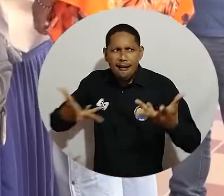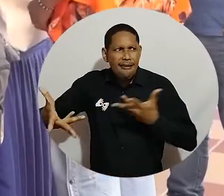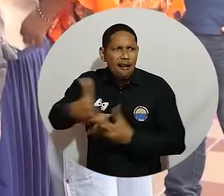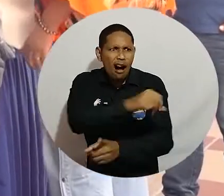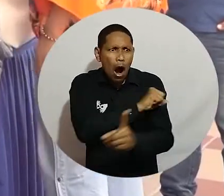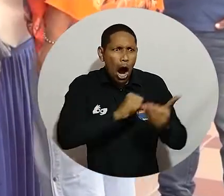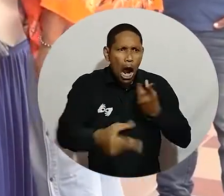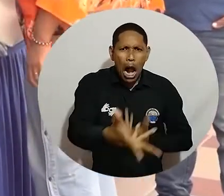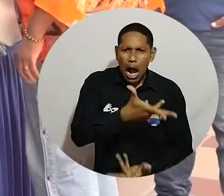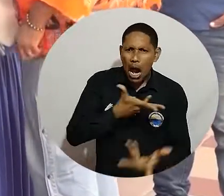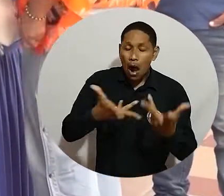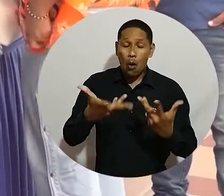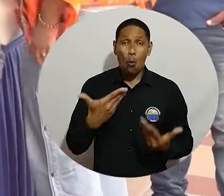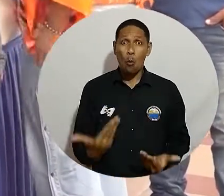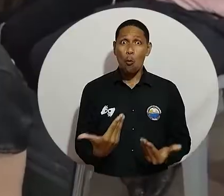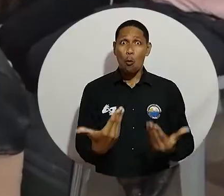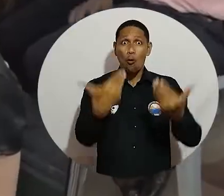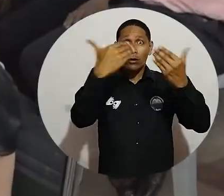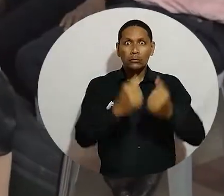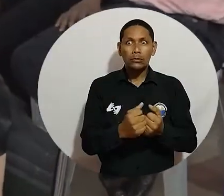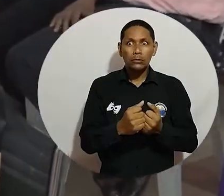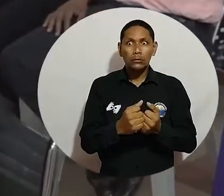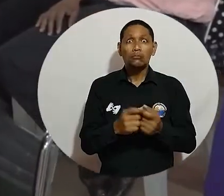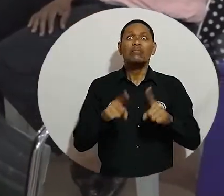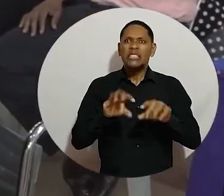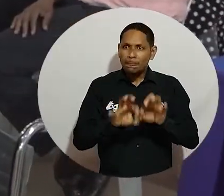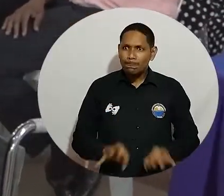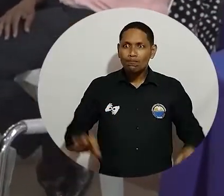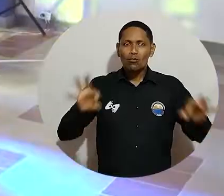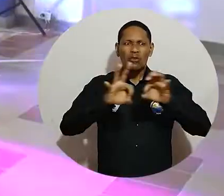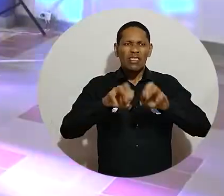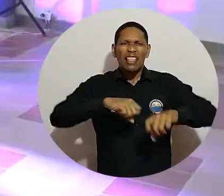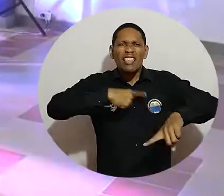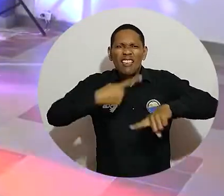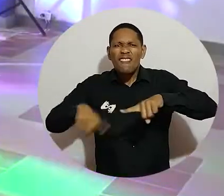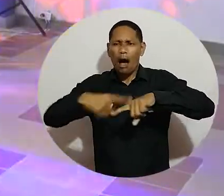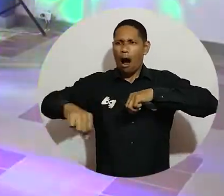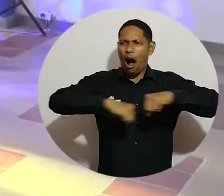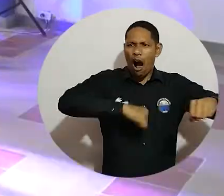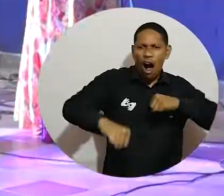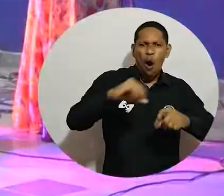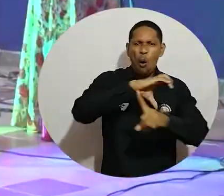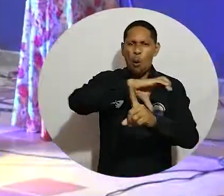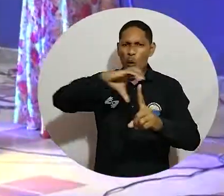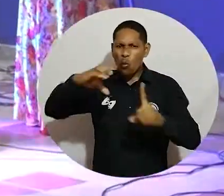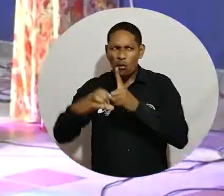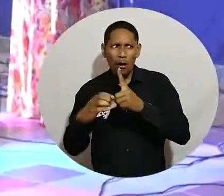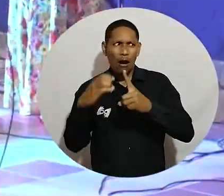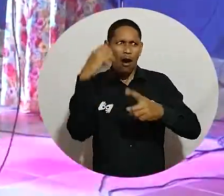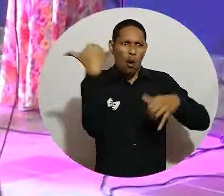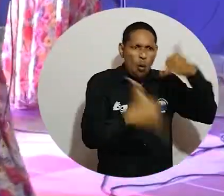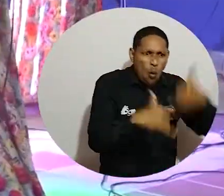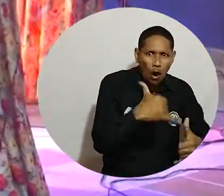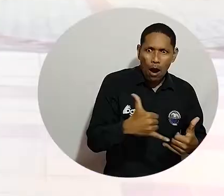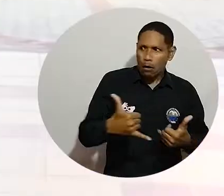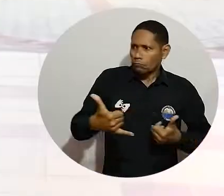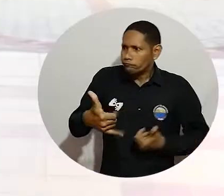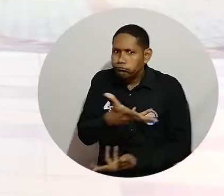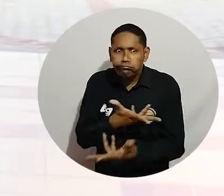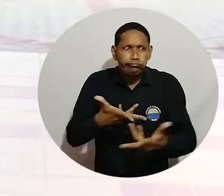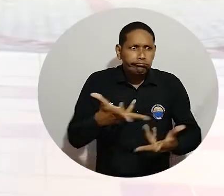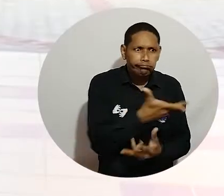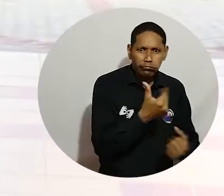han generado en este magno evento, pero también las actividades lúdicas, culturales. Se ha generado una sinergia